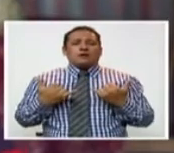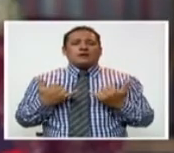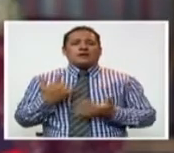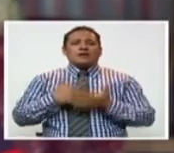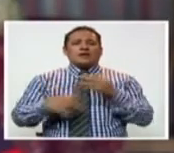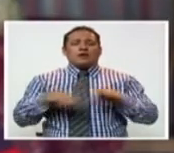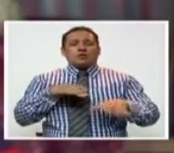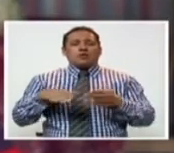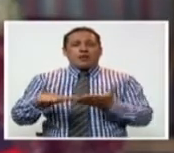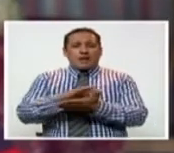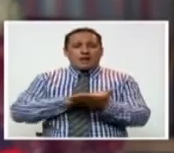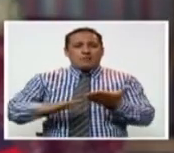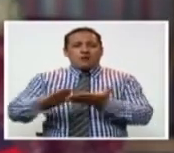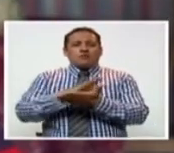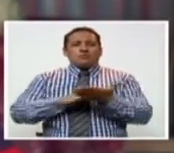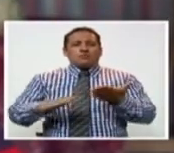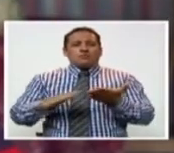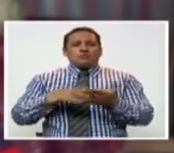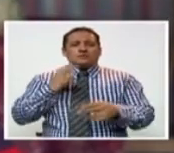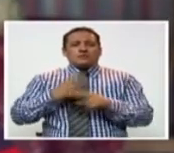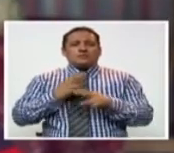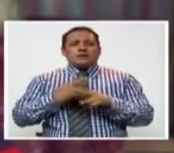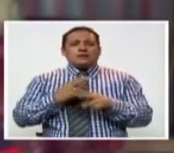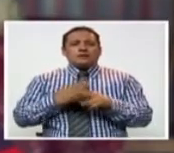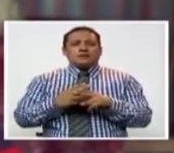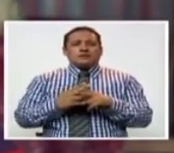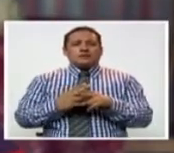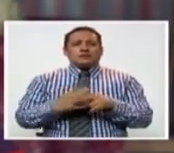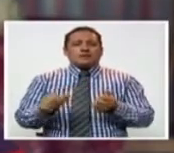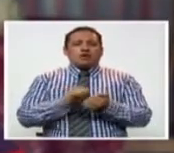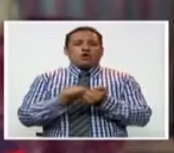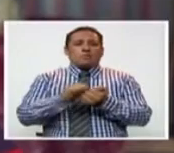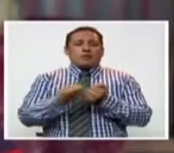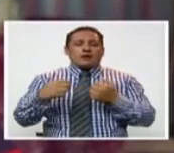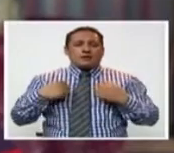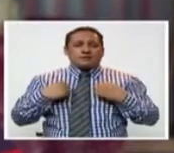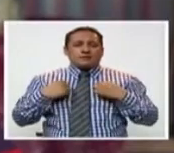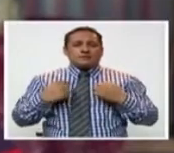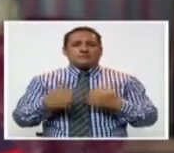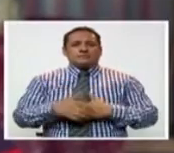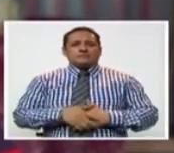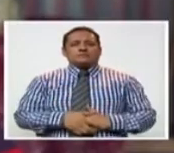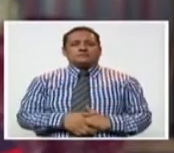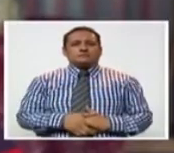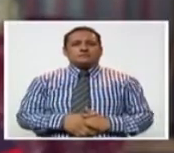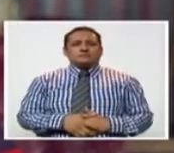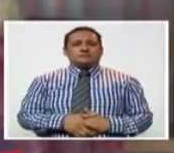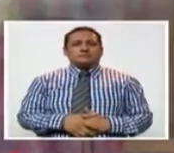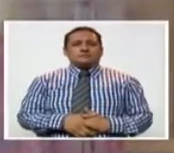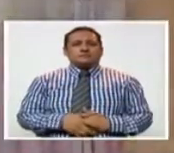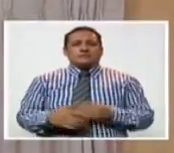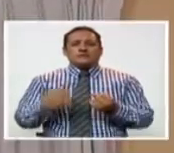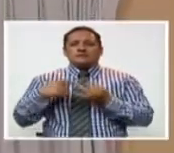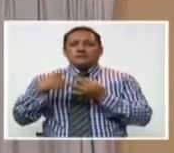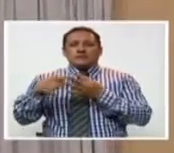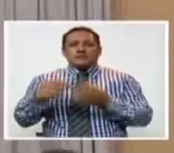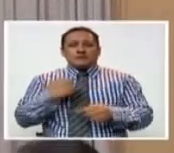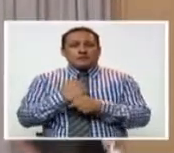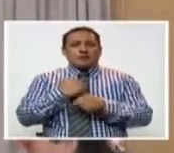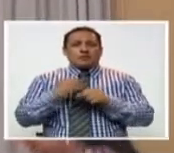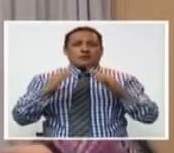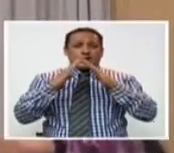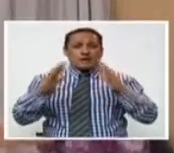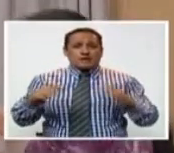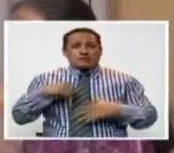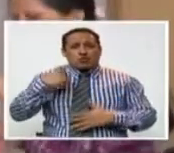en este caso hago lavados, lo que es lavado de ropa, bueno, que hacer es en la